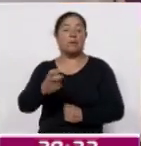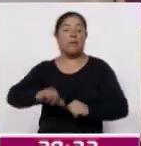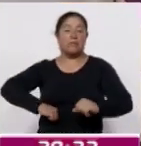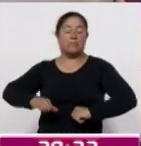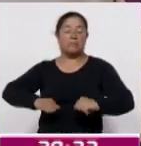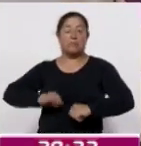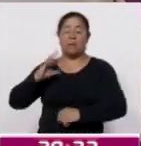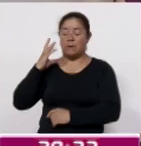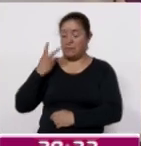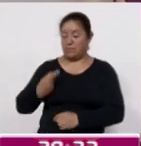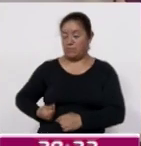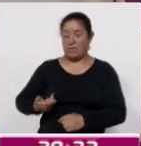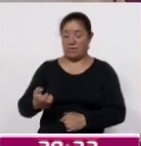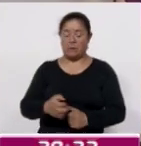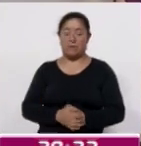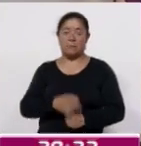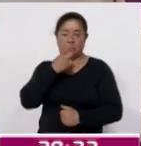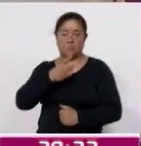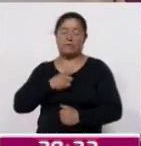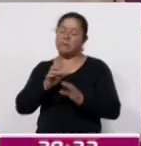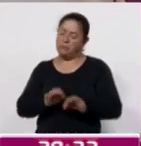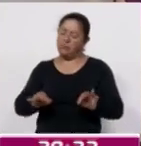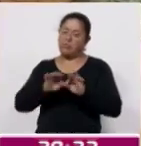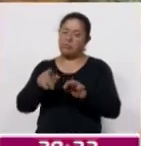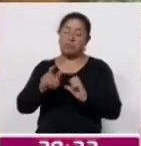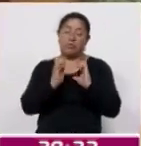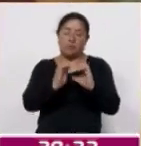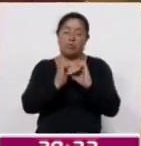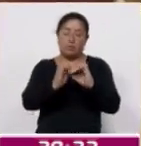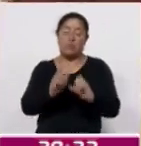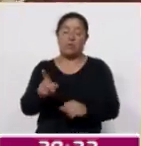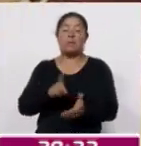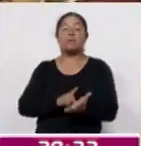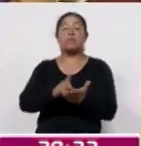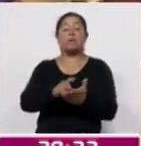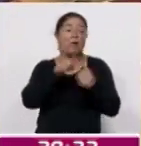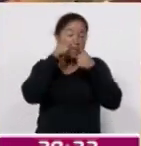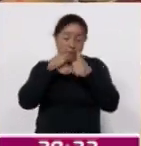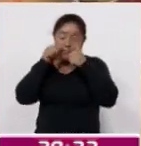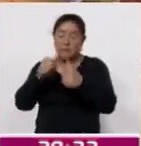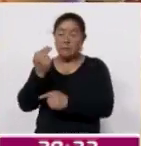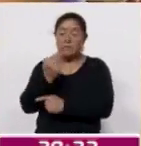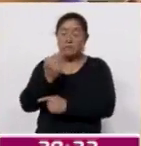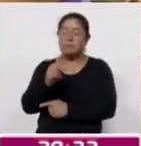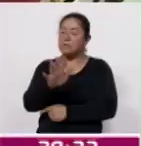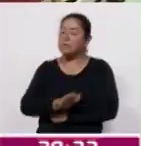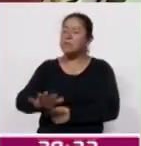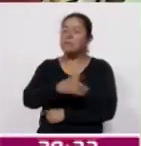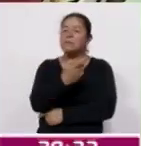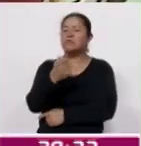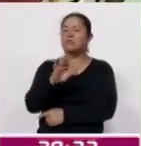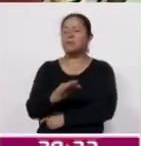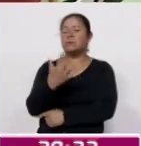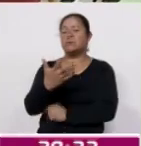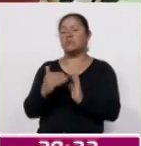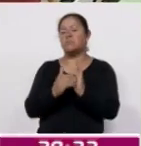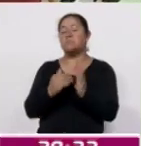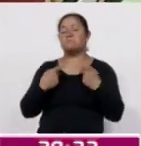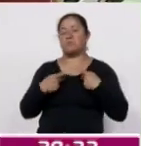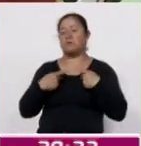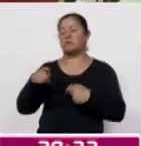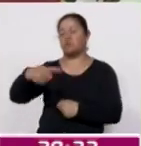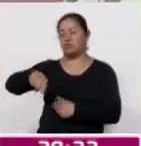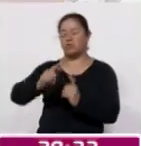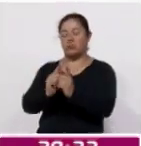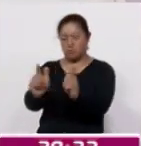Espinosa de los Monteros Cuellar destacó la importancia de proteger los derechos y atender las necesidades de los más de 145 mil personas de este